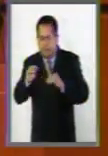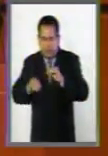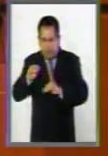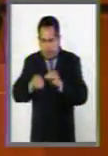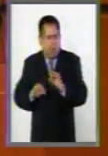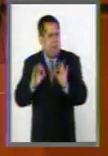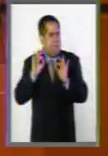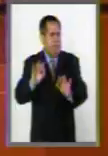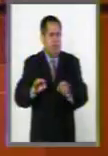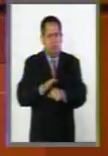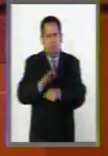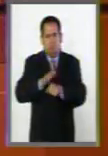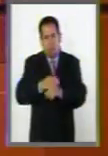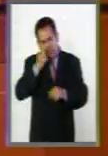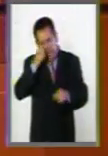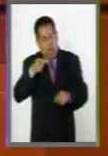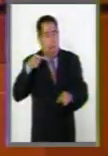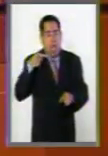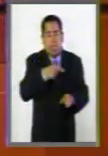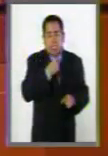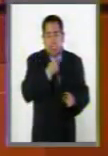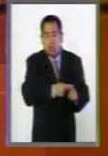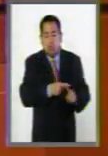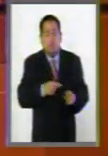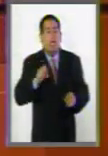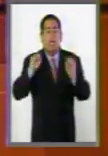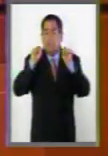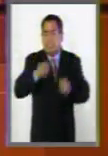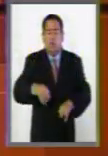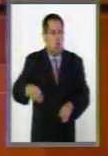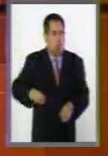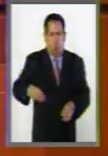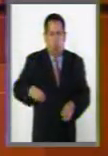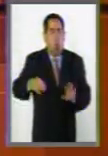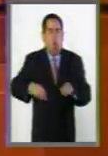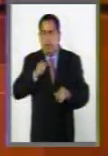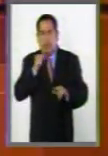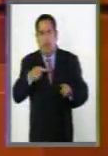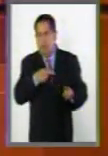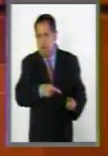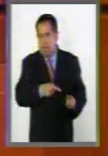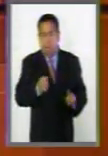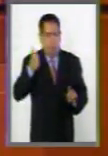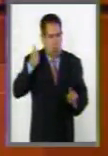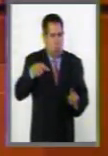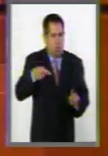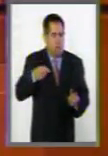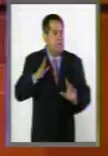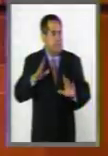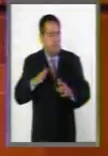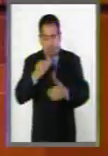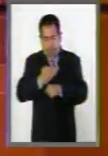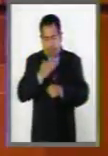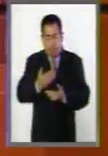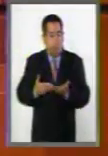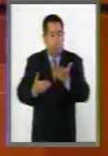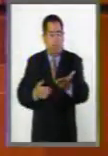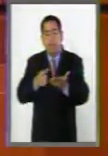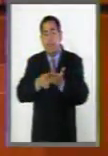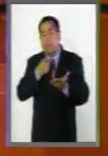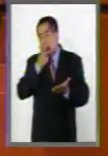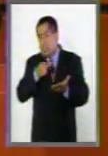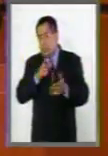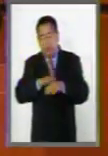en todo momento la presunción de inocencia del adolescente. Con el presente dictamen, se garantiza que los